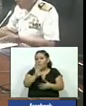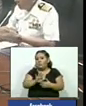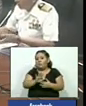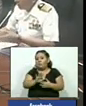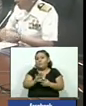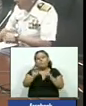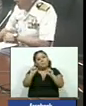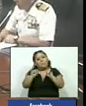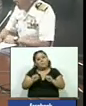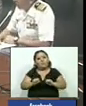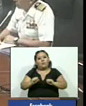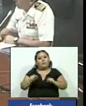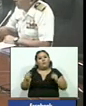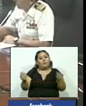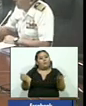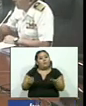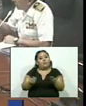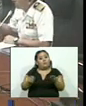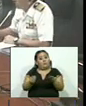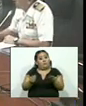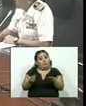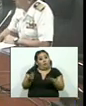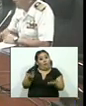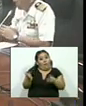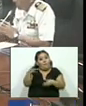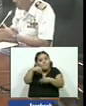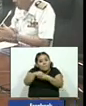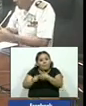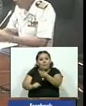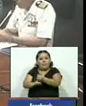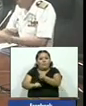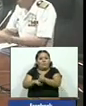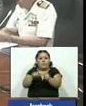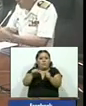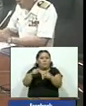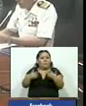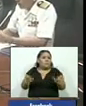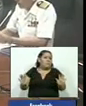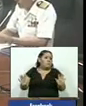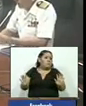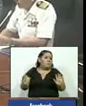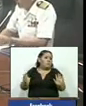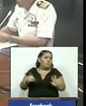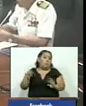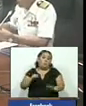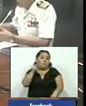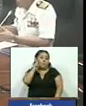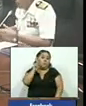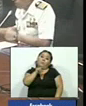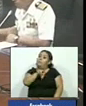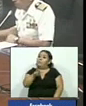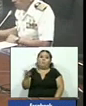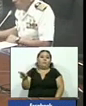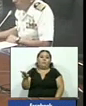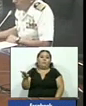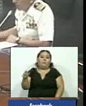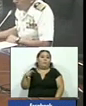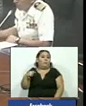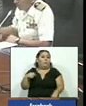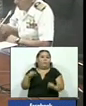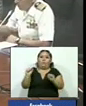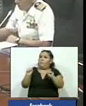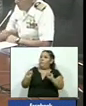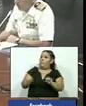podían estar involucrados en la alza de esos homicidios eso es lo que yo pude vivir ahí no podría